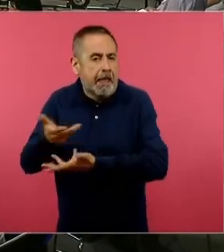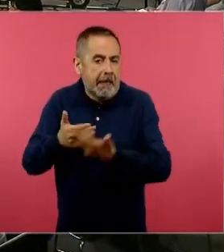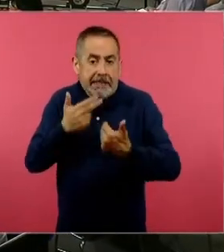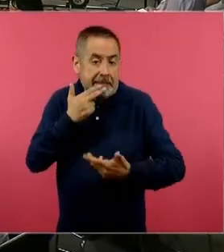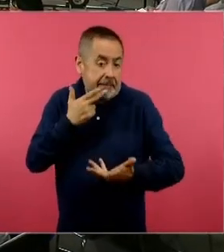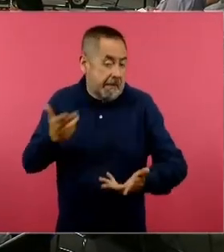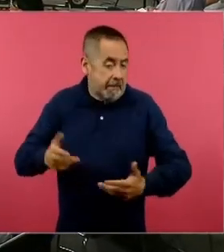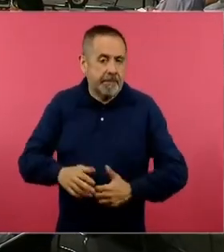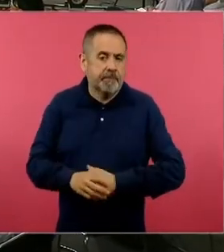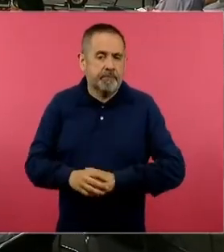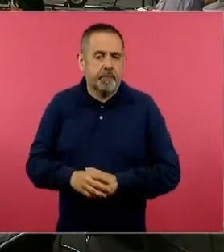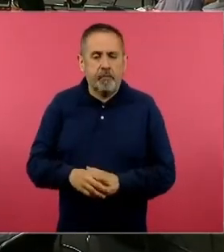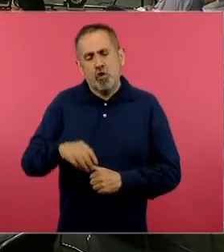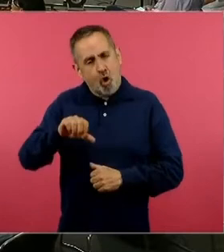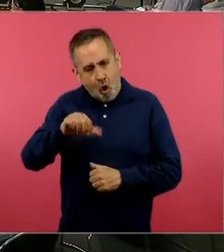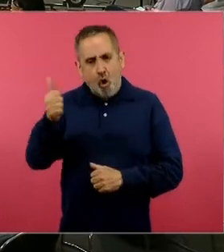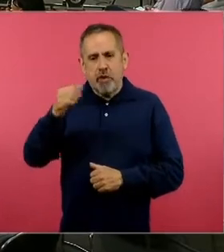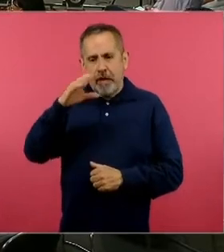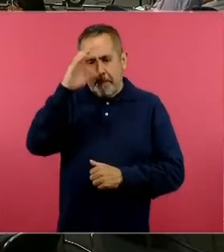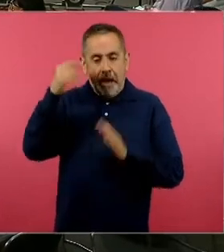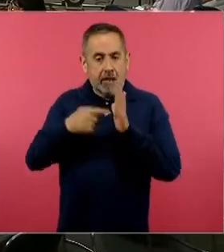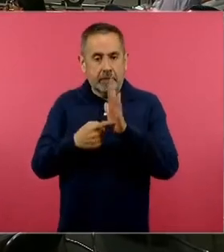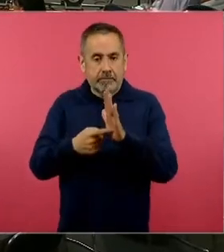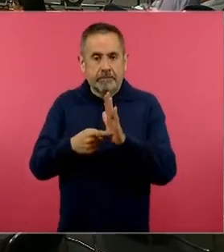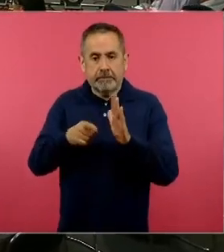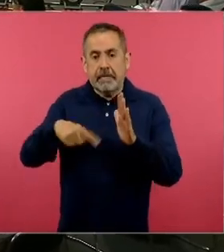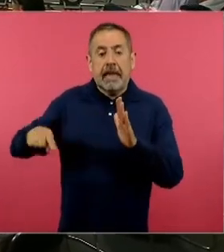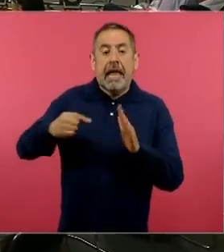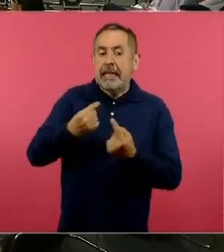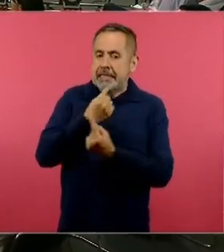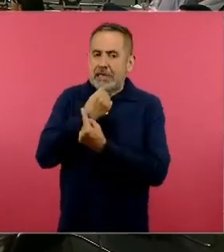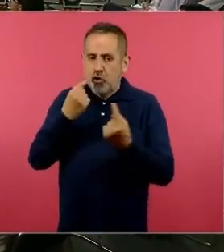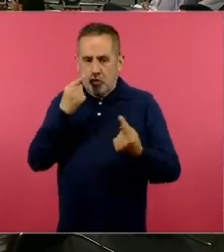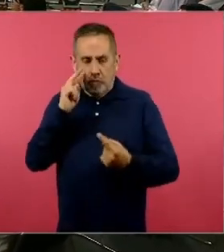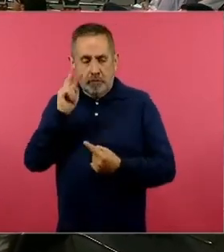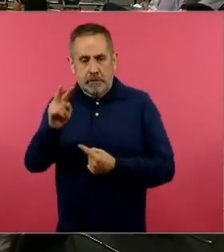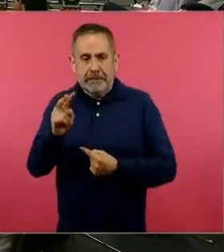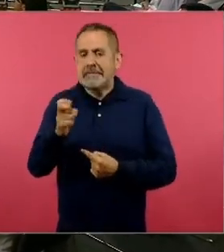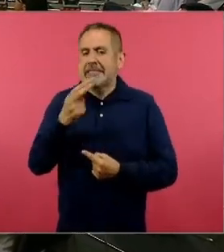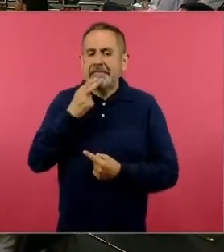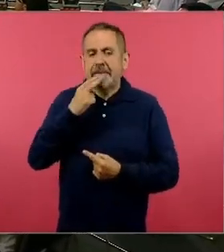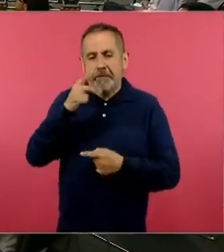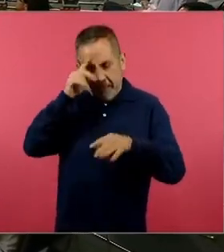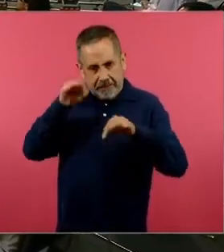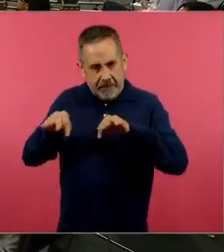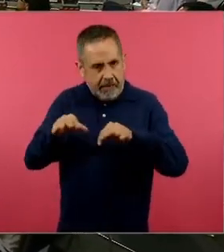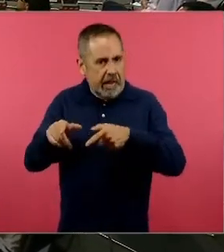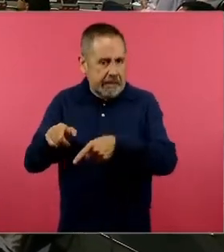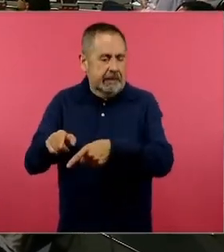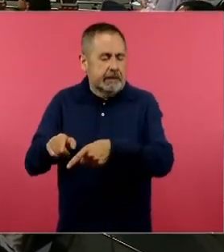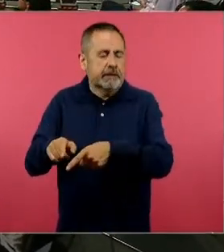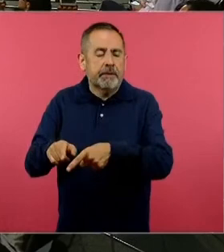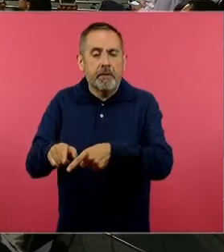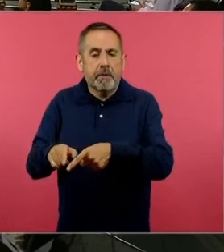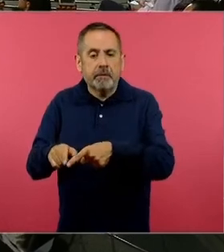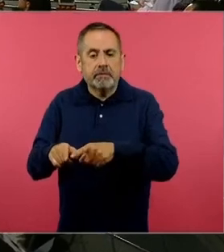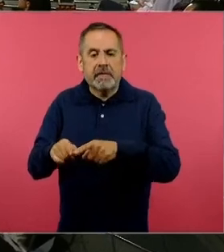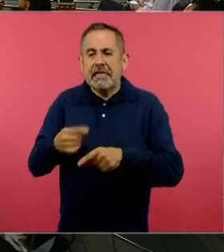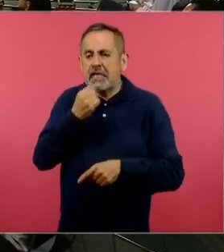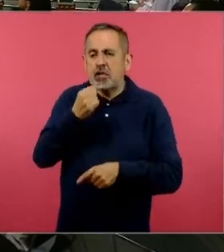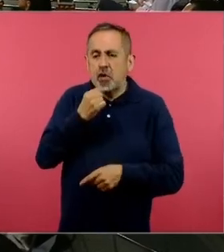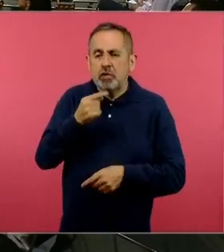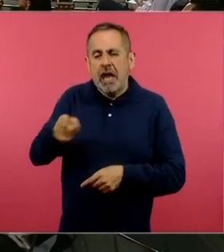Podemos encontrar otra imagen, ya son niños, que es nuestra materia prima para trabajar, niños que tienen diferentes